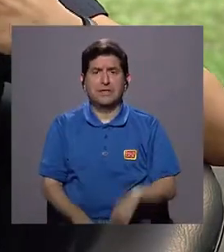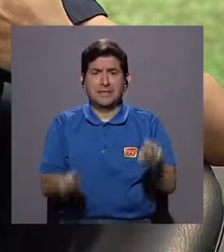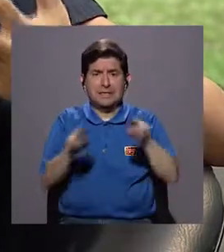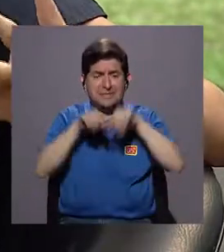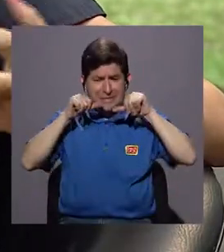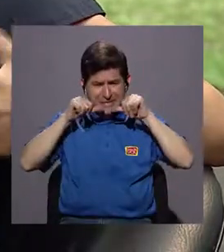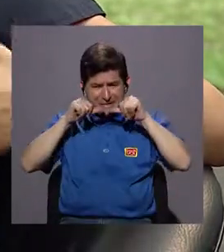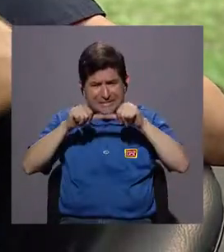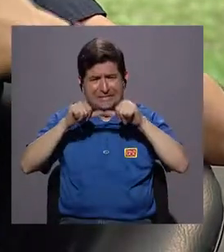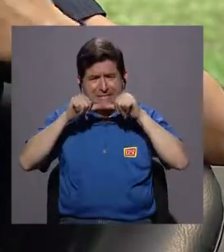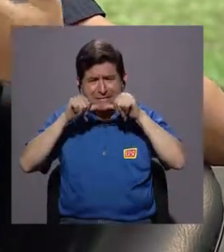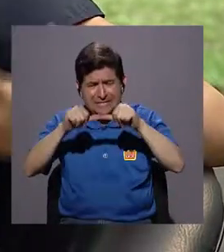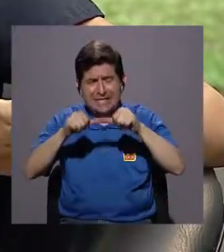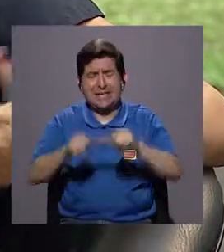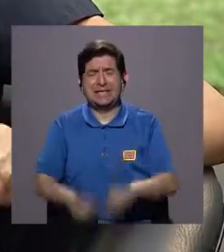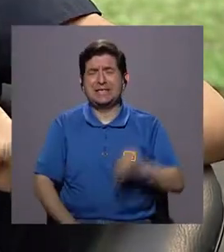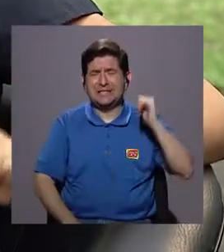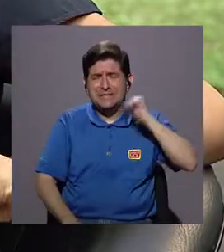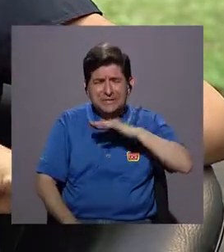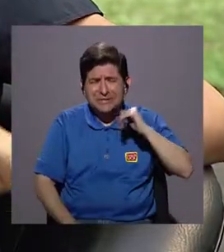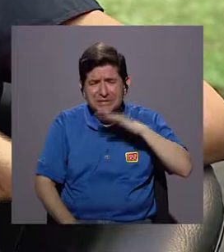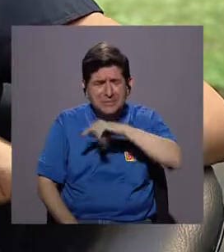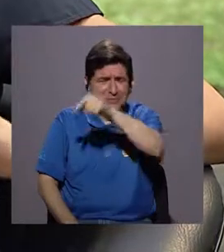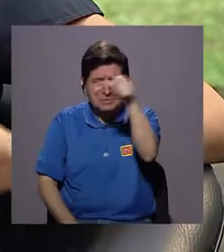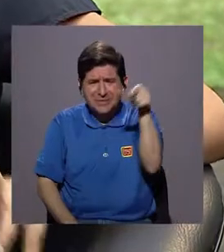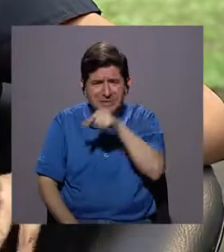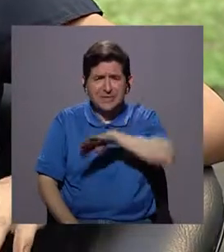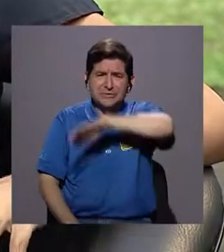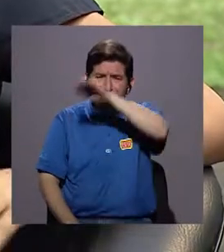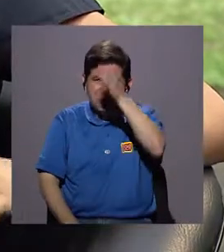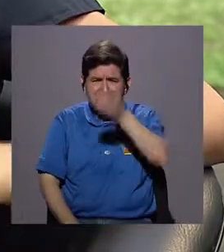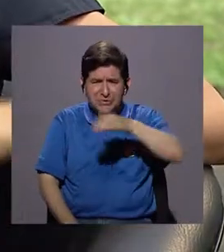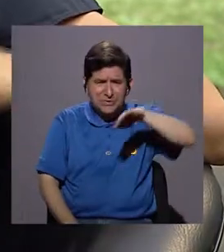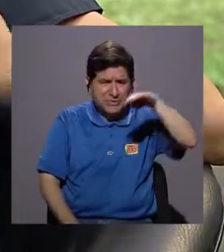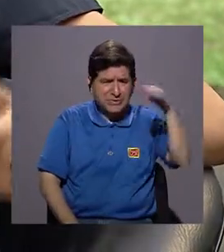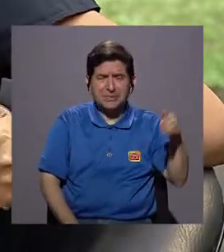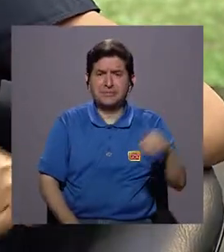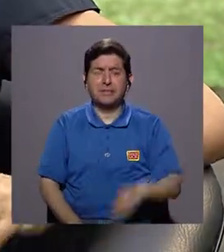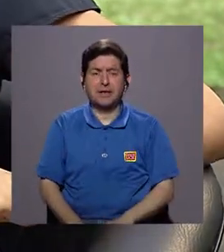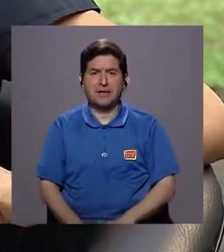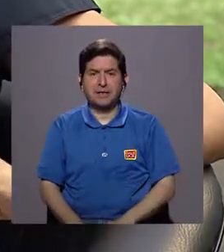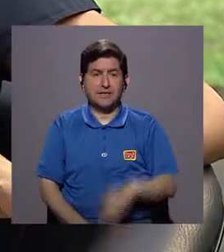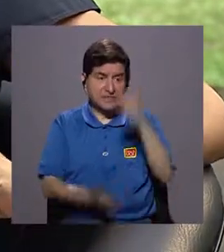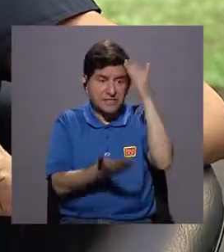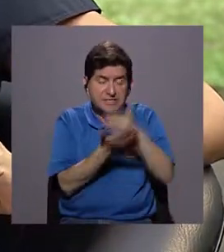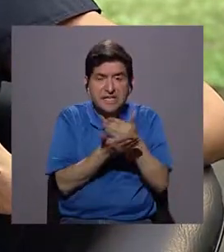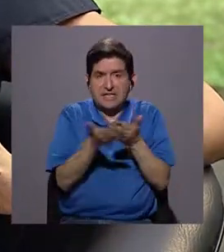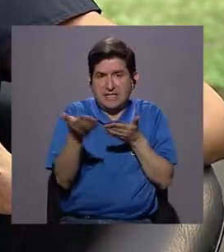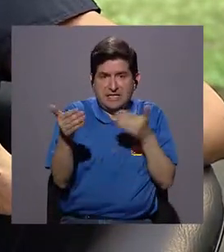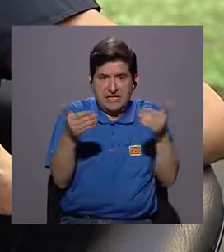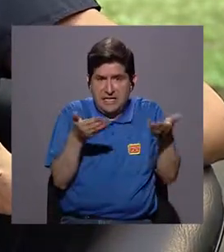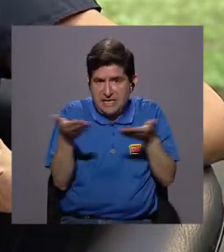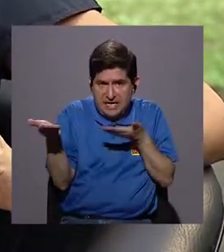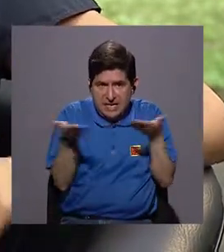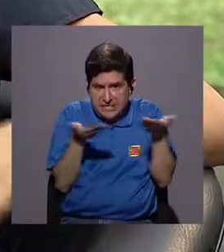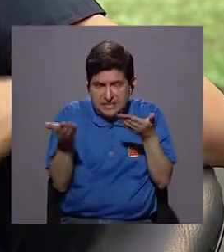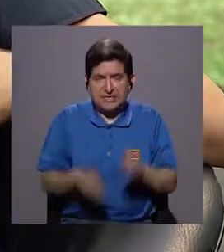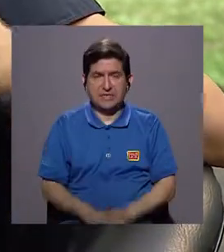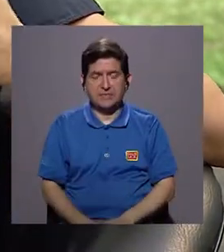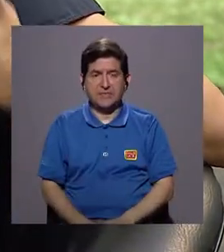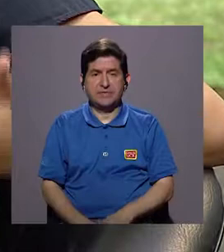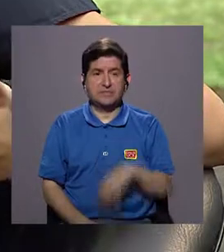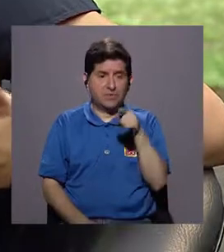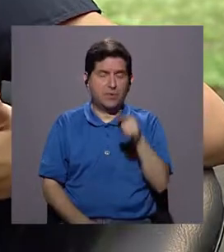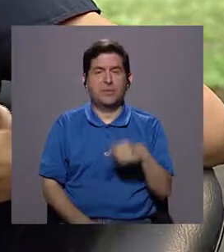continúan o continuamos contaminando ríos, mares, existen las interrupciones de servicio para